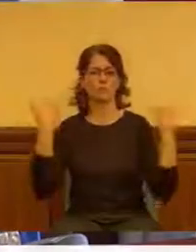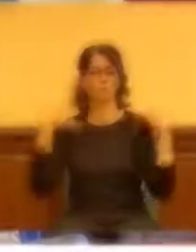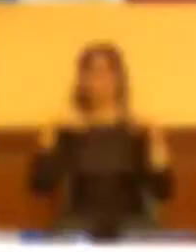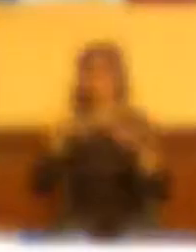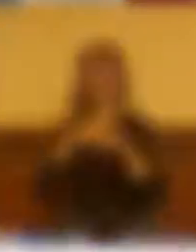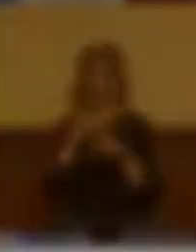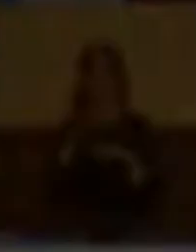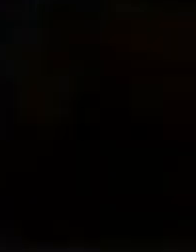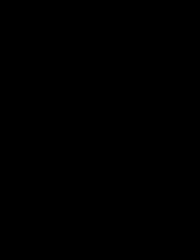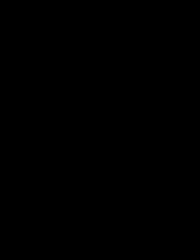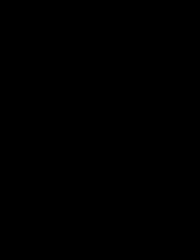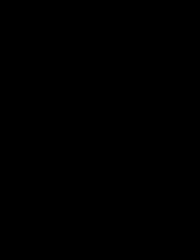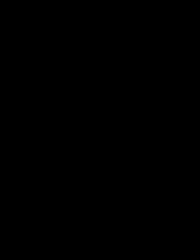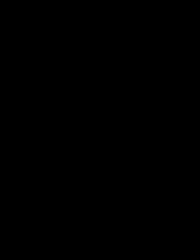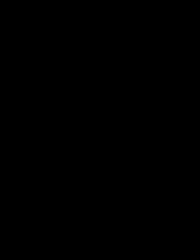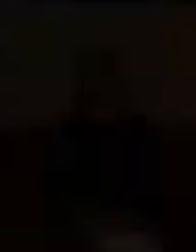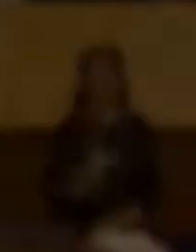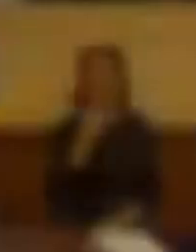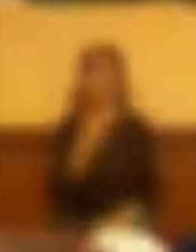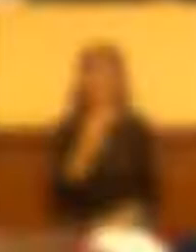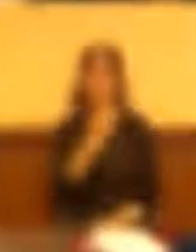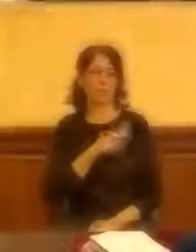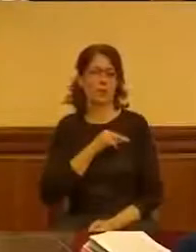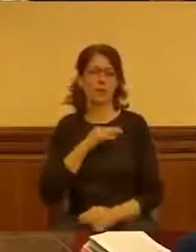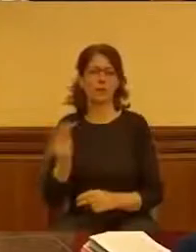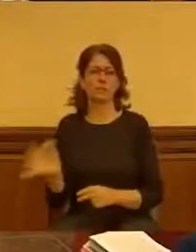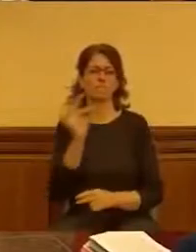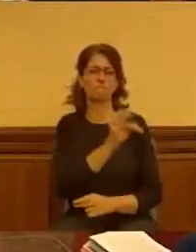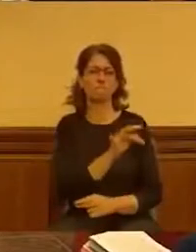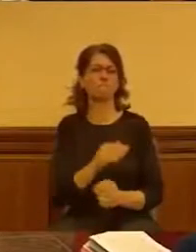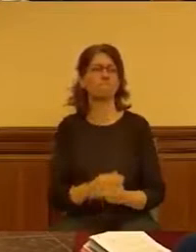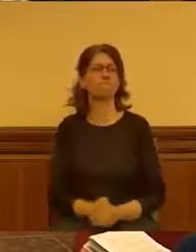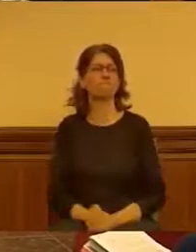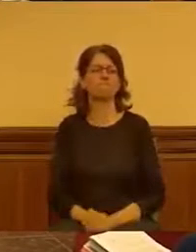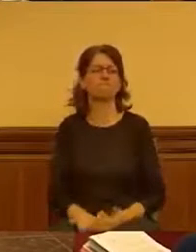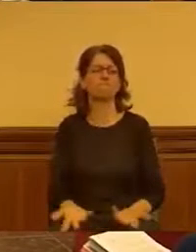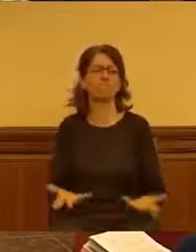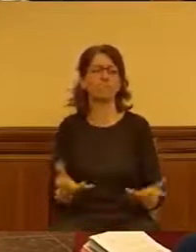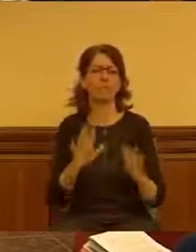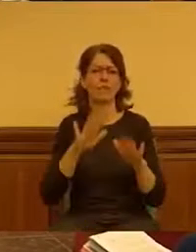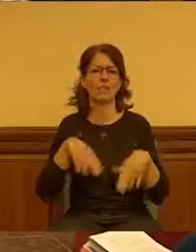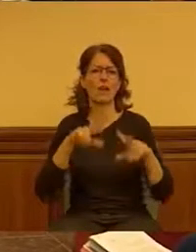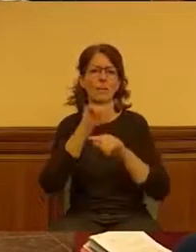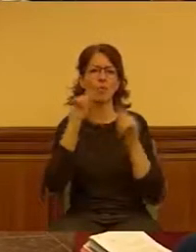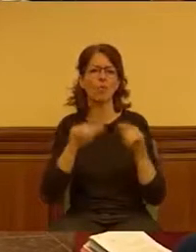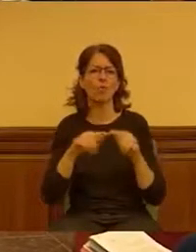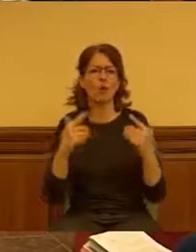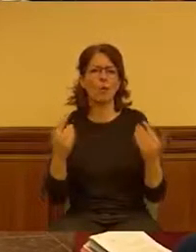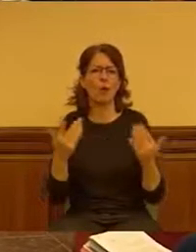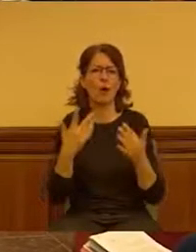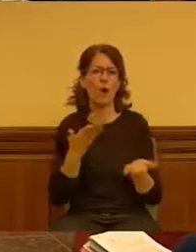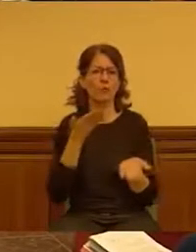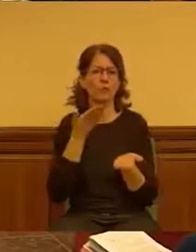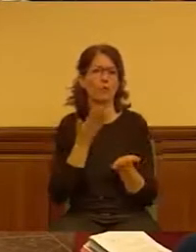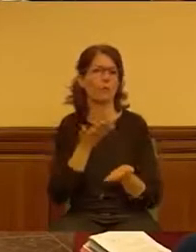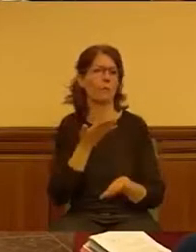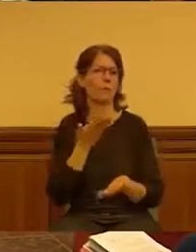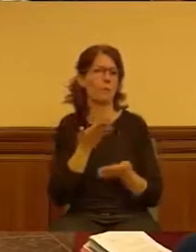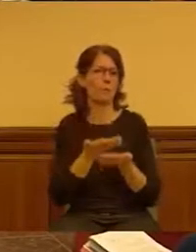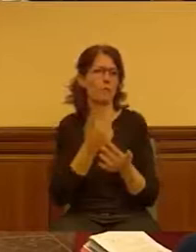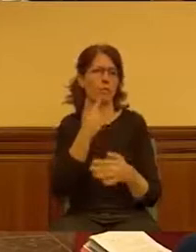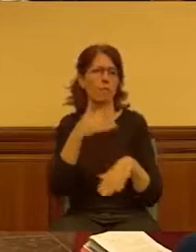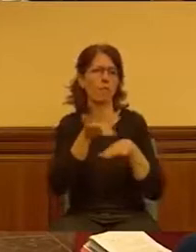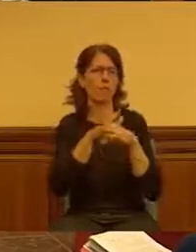alimentación observada. Gracias. Bueno, no sé realmente cuál es la pregunta. La pregunta es que si le voy a pedir perdón a una trabajadora, si